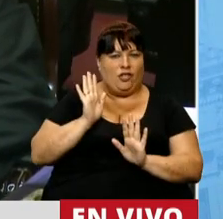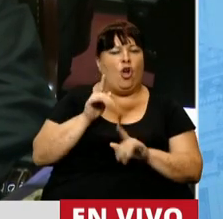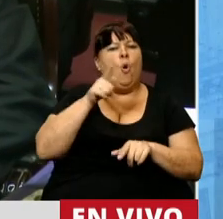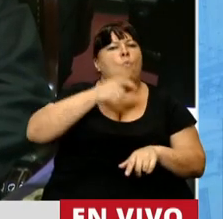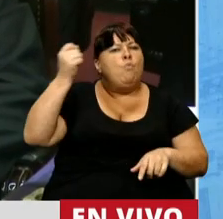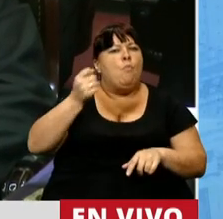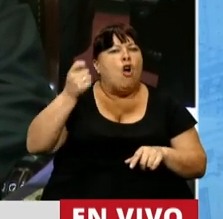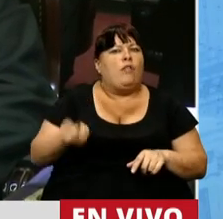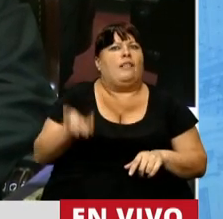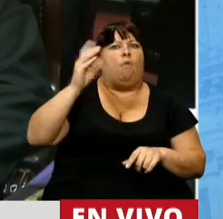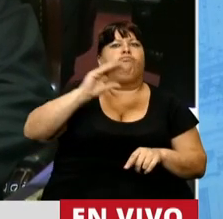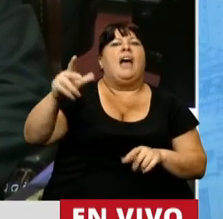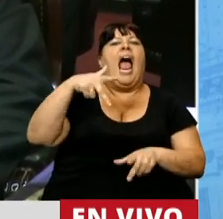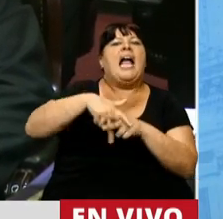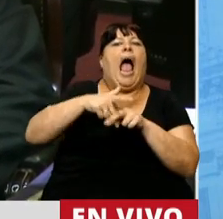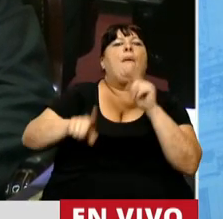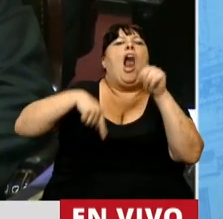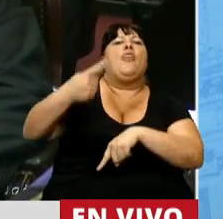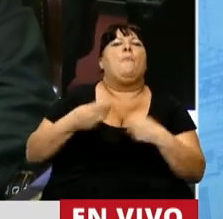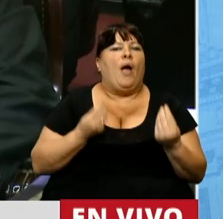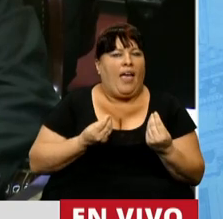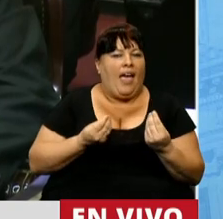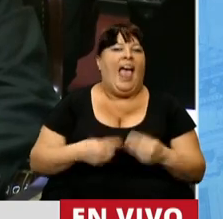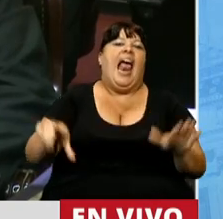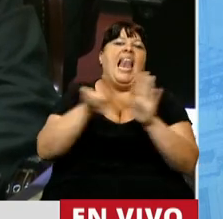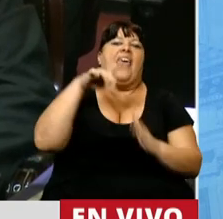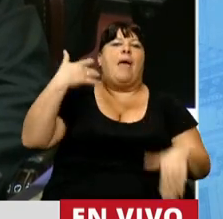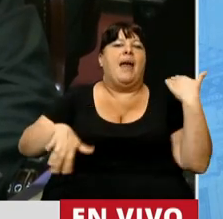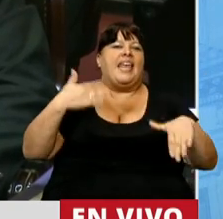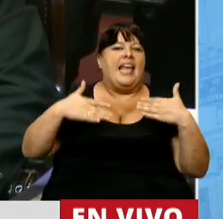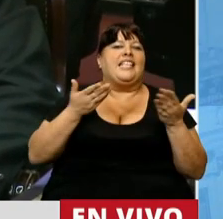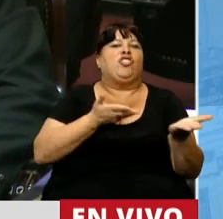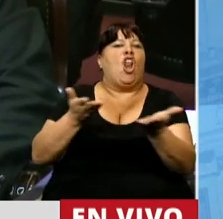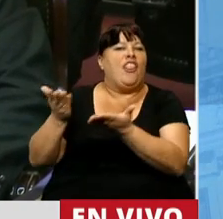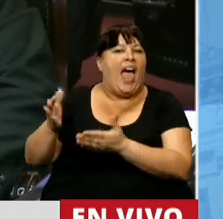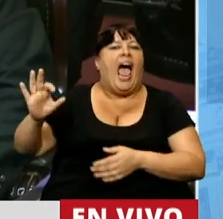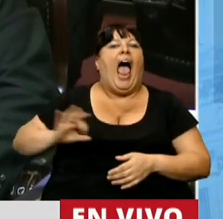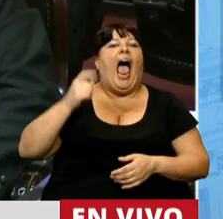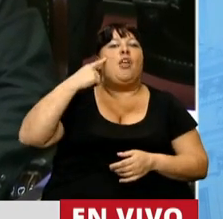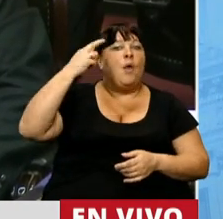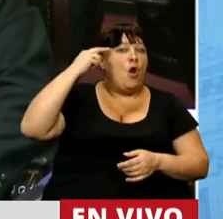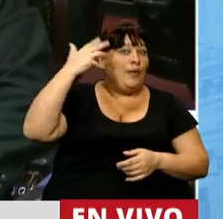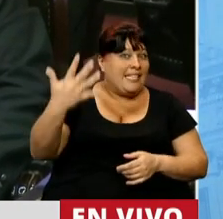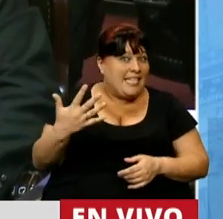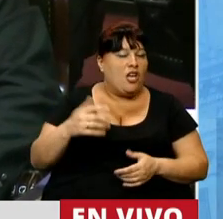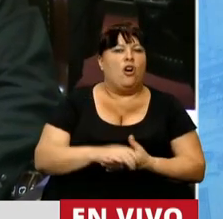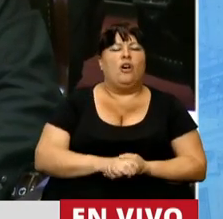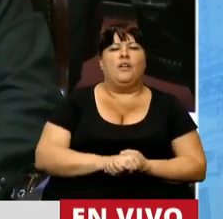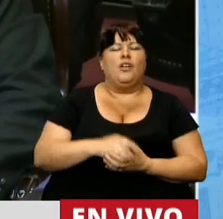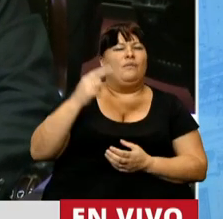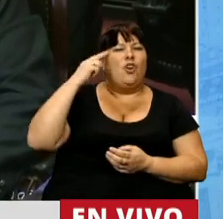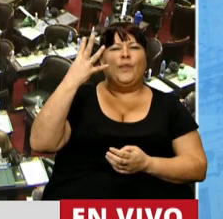importante el aumento? ¿Qué hace Cavallo al año siguiente? La ley de emergencia solidaria. En el año 95, la 24.463,